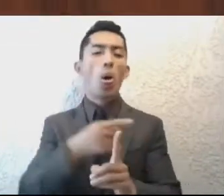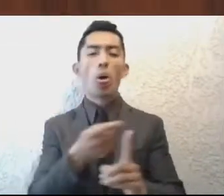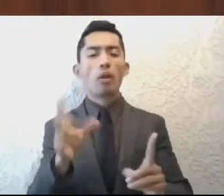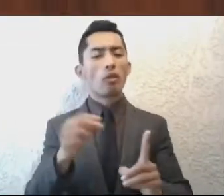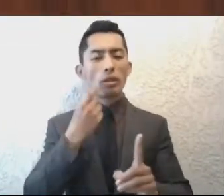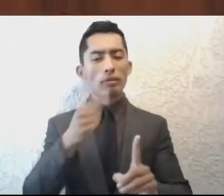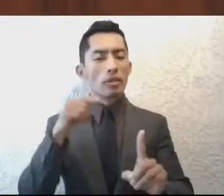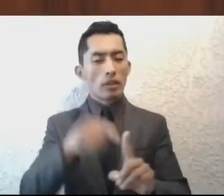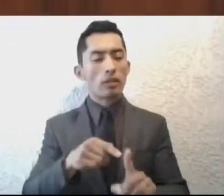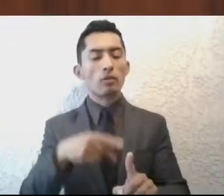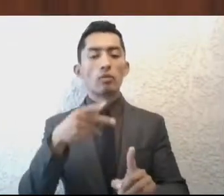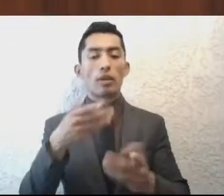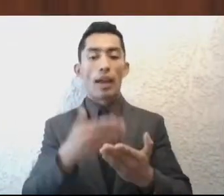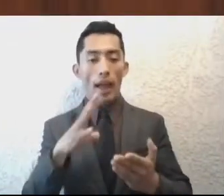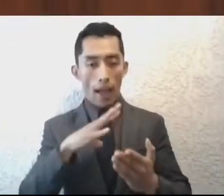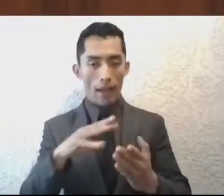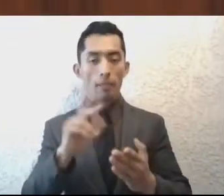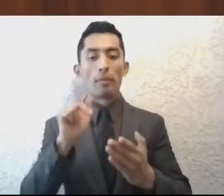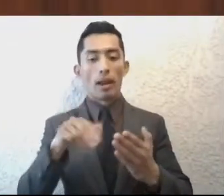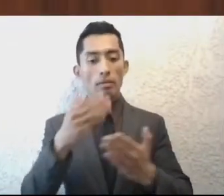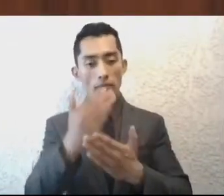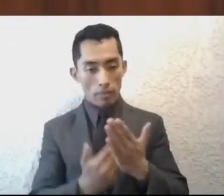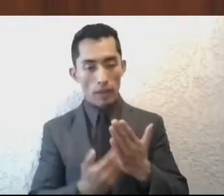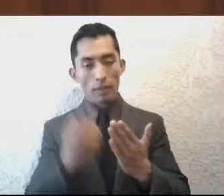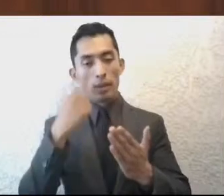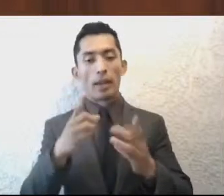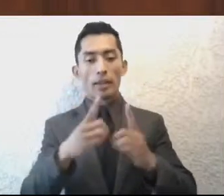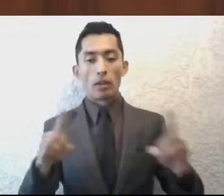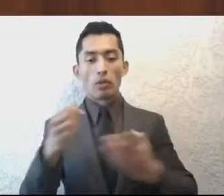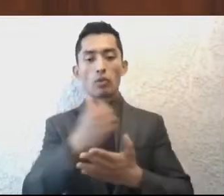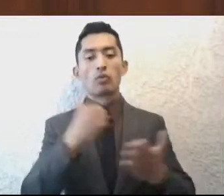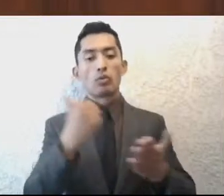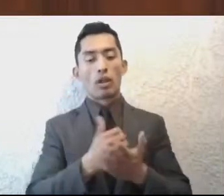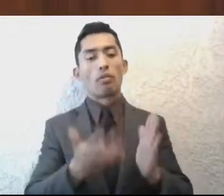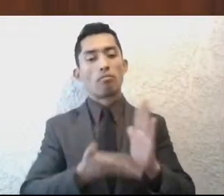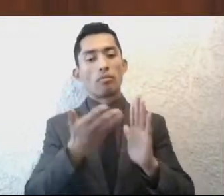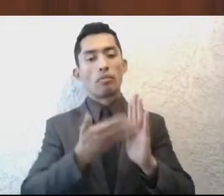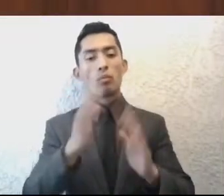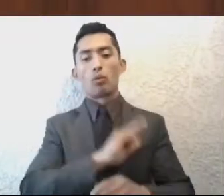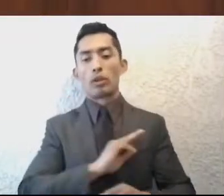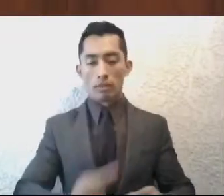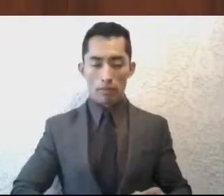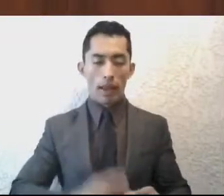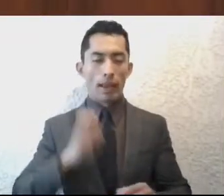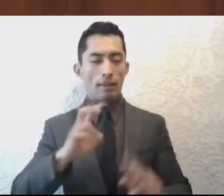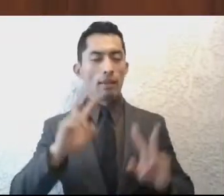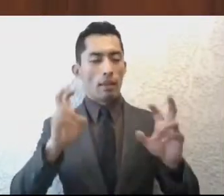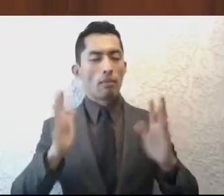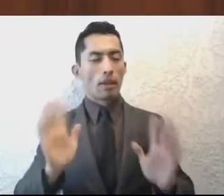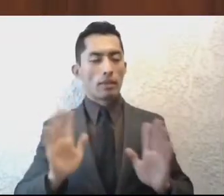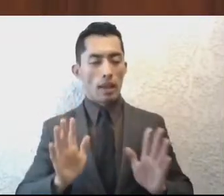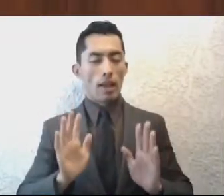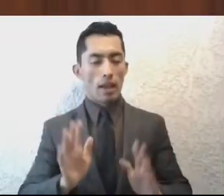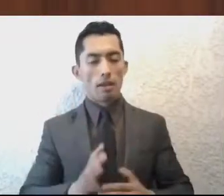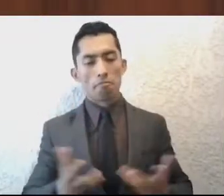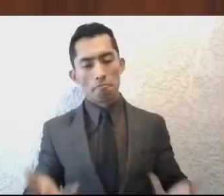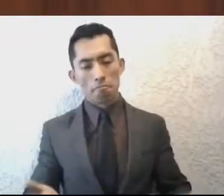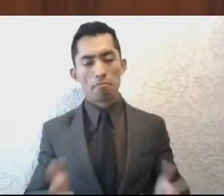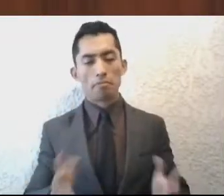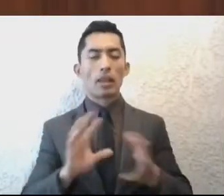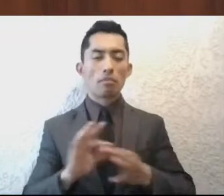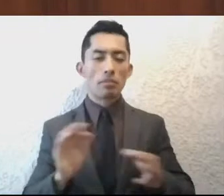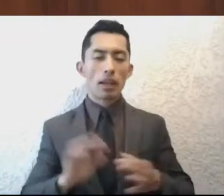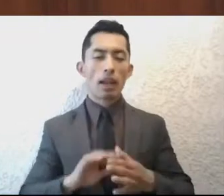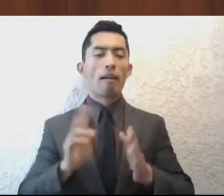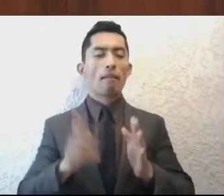planes, la actualización de los planes de desarrollo urbano municipales, esto es un tema que ya hemos platicado ampliamente en las